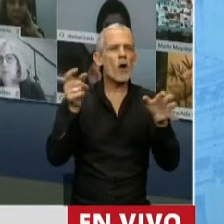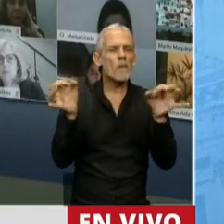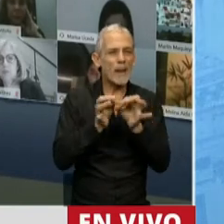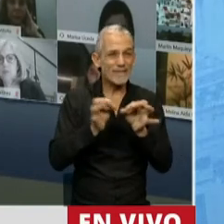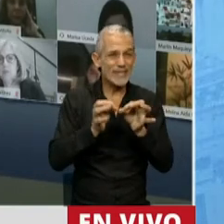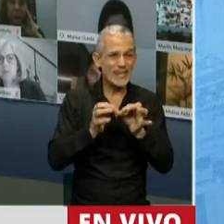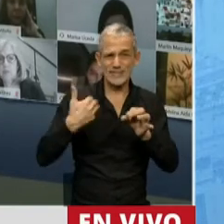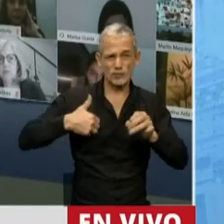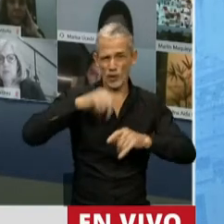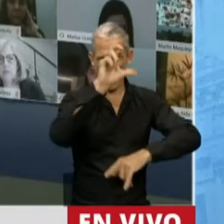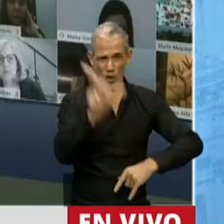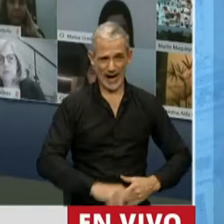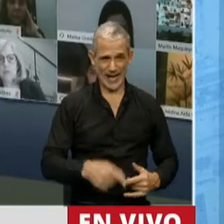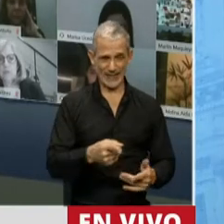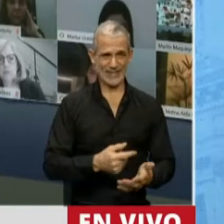largo y ancho del país.